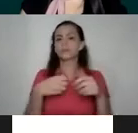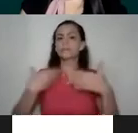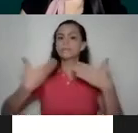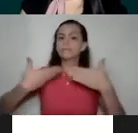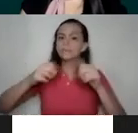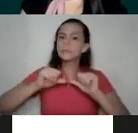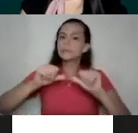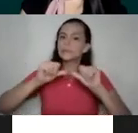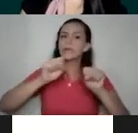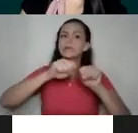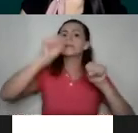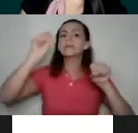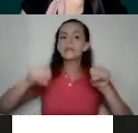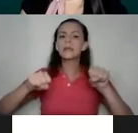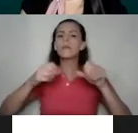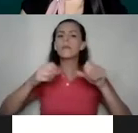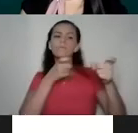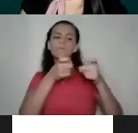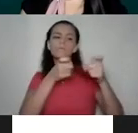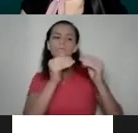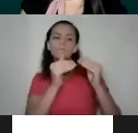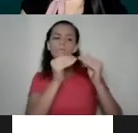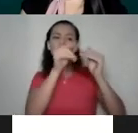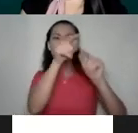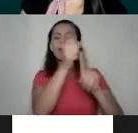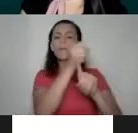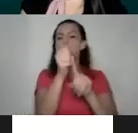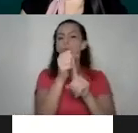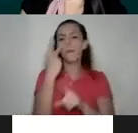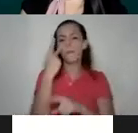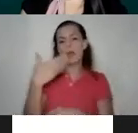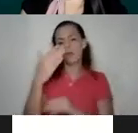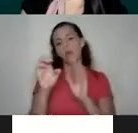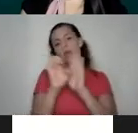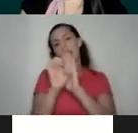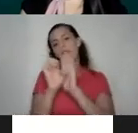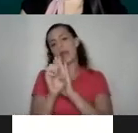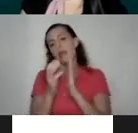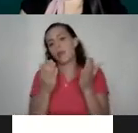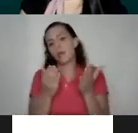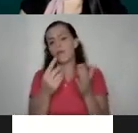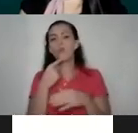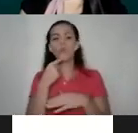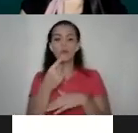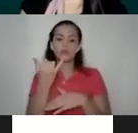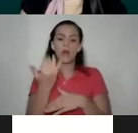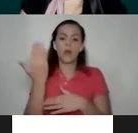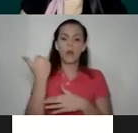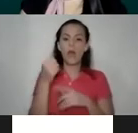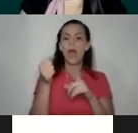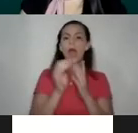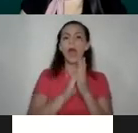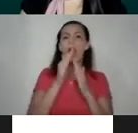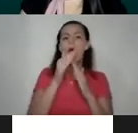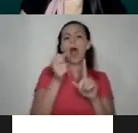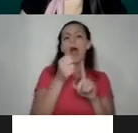constantes, sistemáticos de medir esas violencias y lo vamos a ver ahora. Pero un ejemplo, como lo mencionaba ahora, era el acoso sexual callejero.